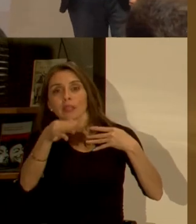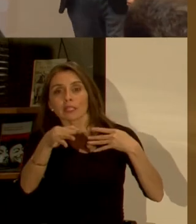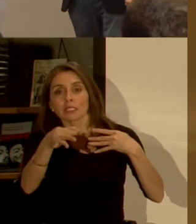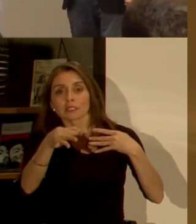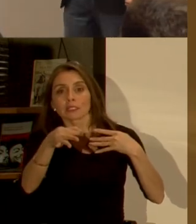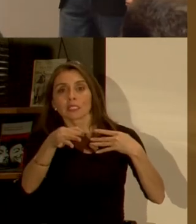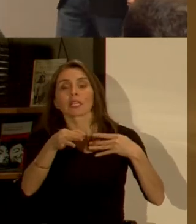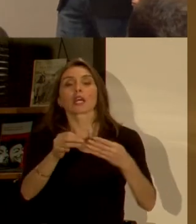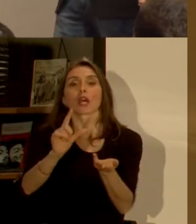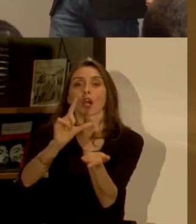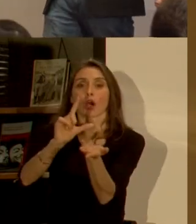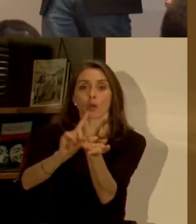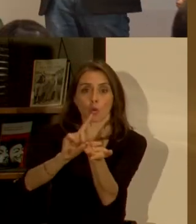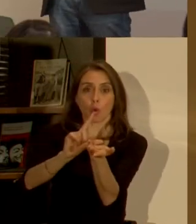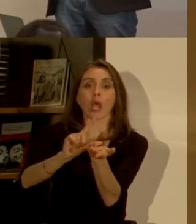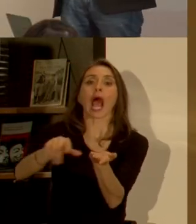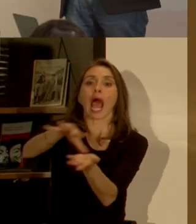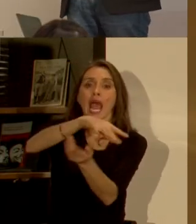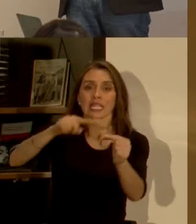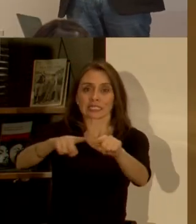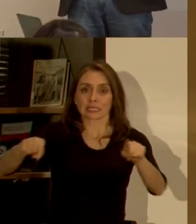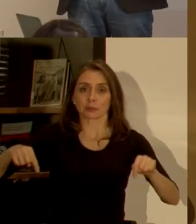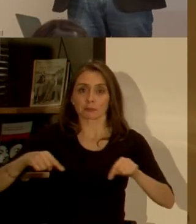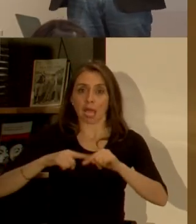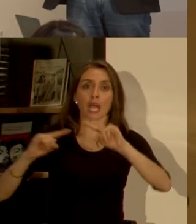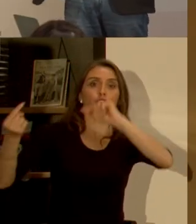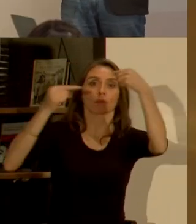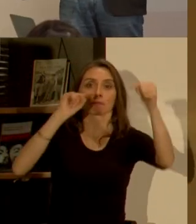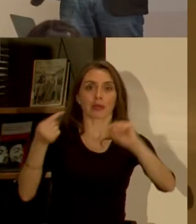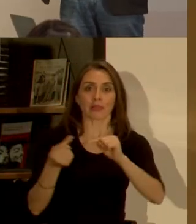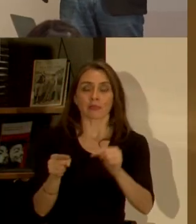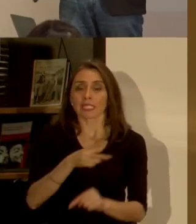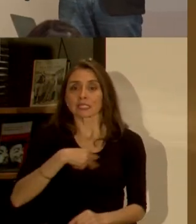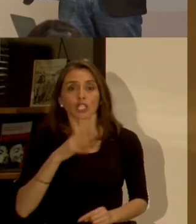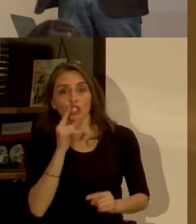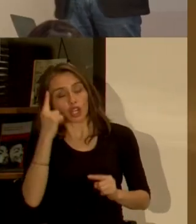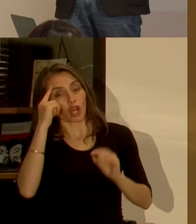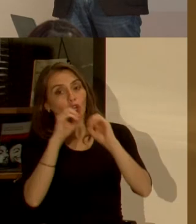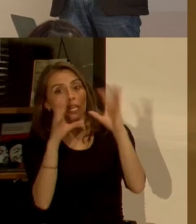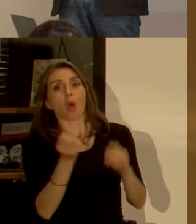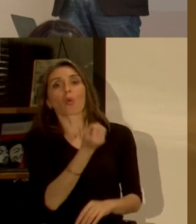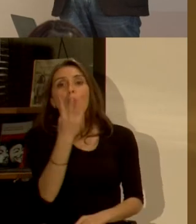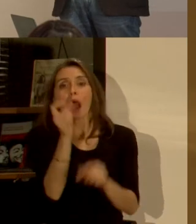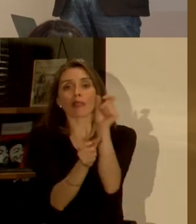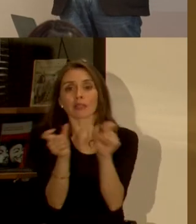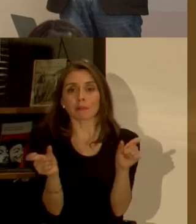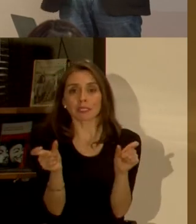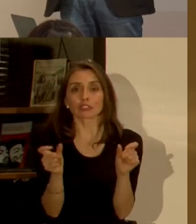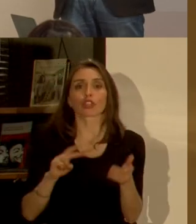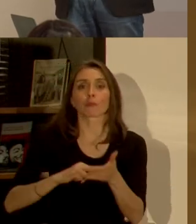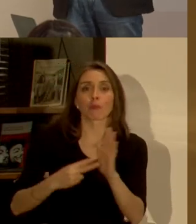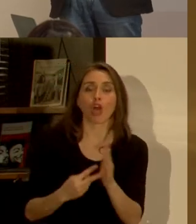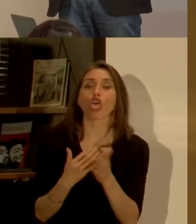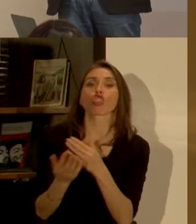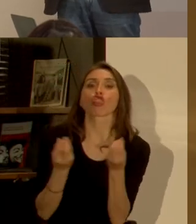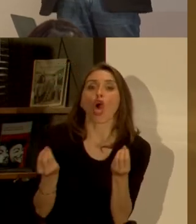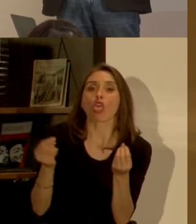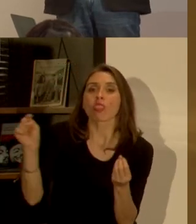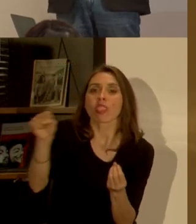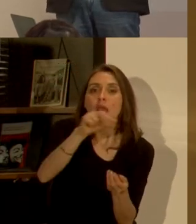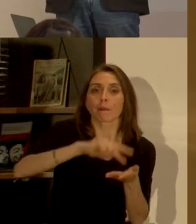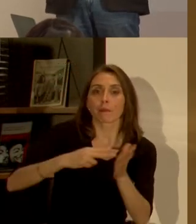hay que dejar los lugares comunes en los debates de verdad que yo creo que si nosotros no tenemos claridad ¿cuántas personas están con este problema? ¿y dónde están?